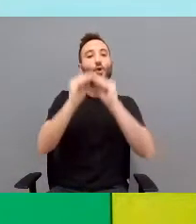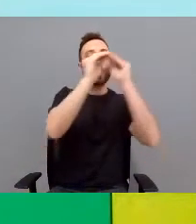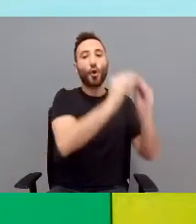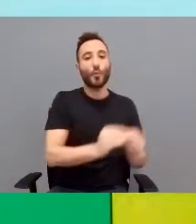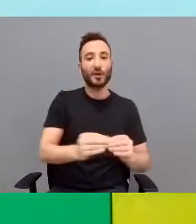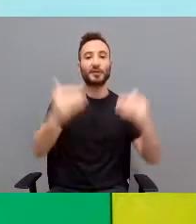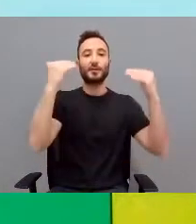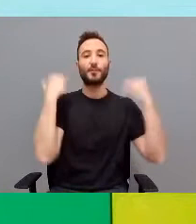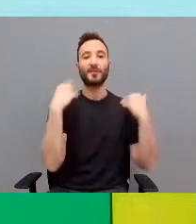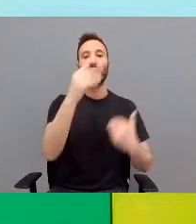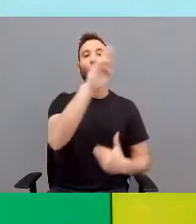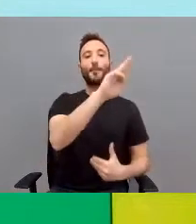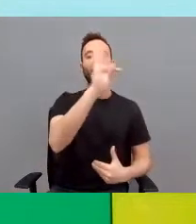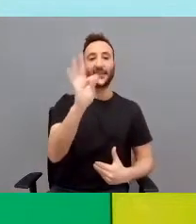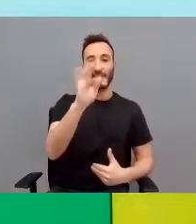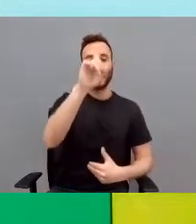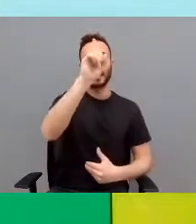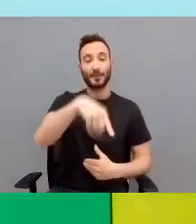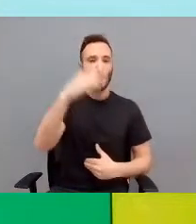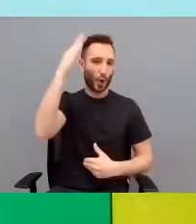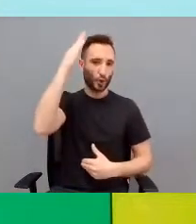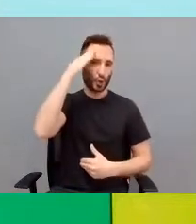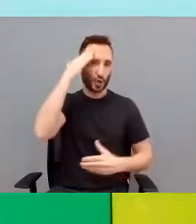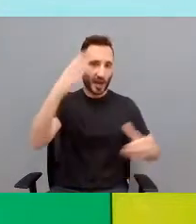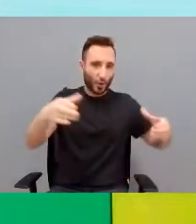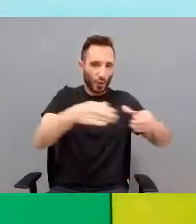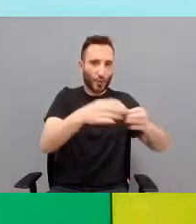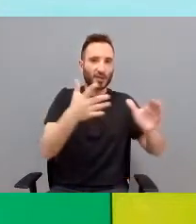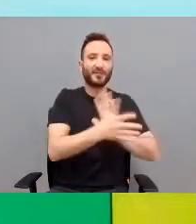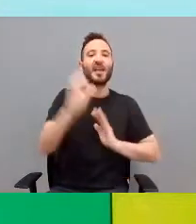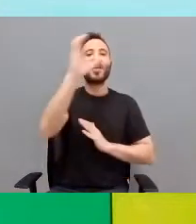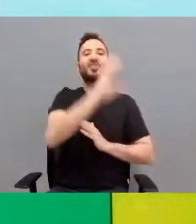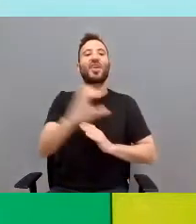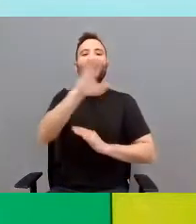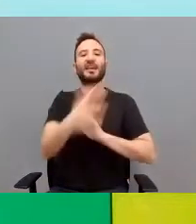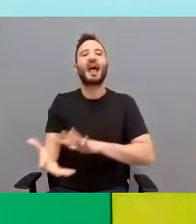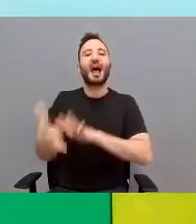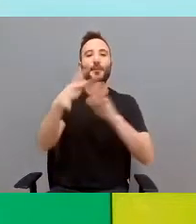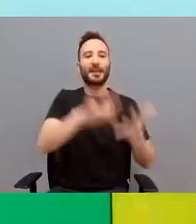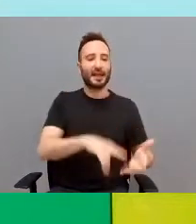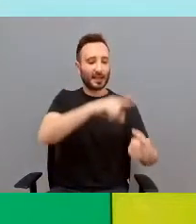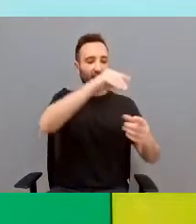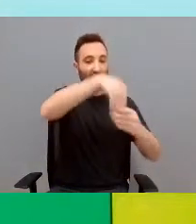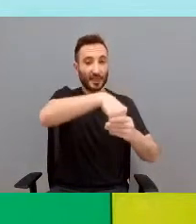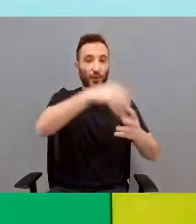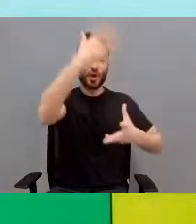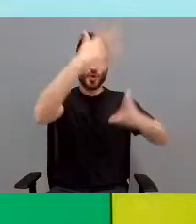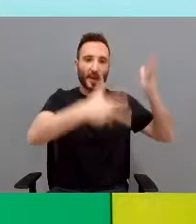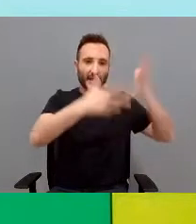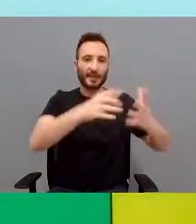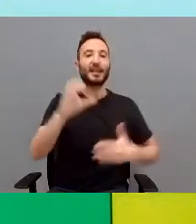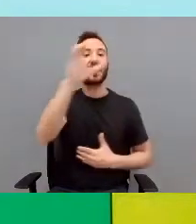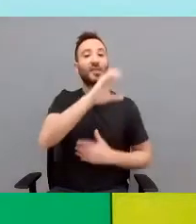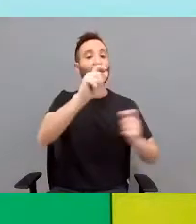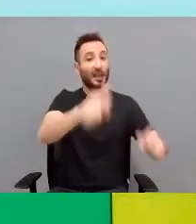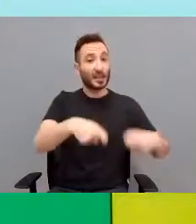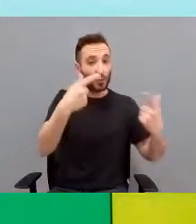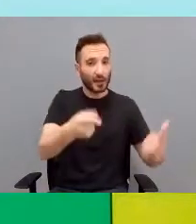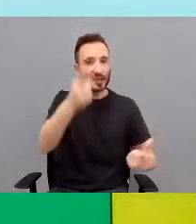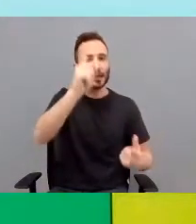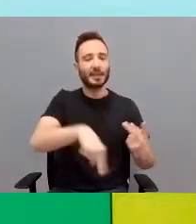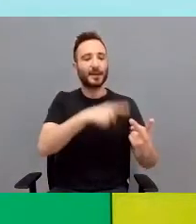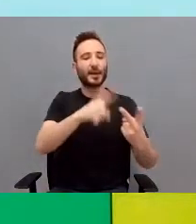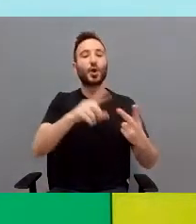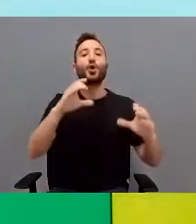PT, que a su vez es la tutora del grupo, son ciencias aplicadas que comprenden las áreas de matemáticas y ciencias naturales y